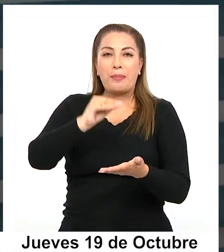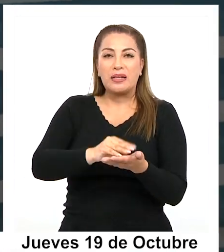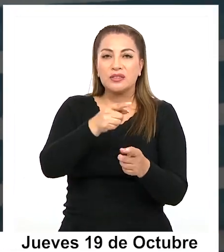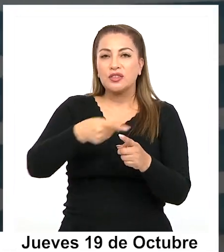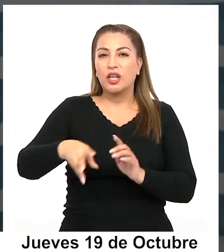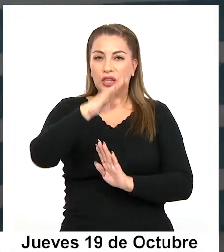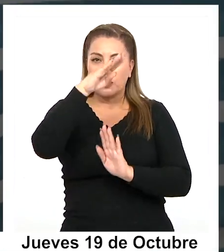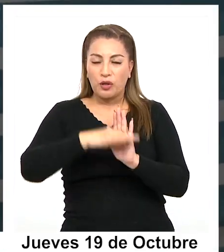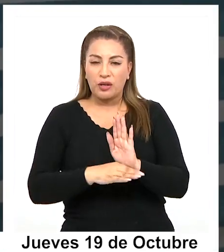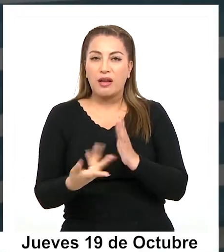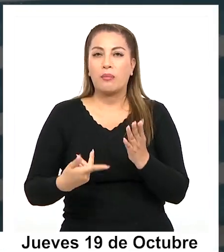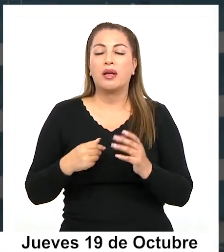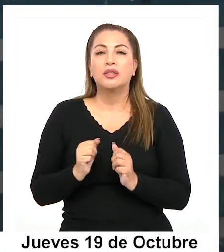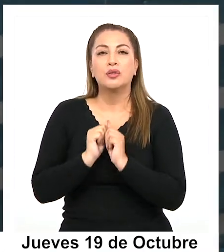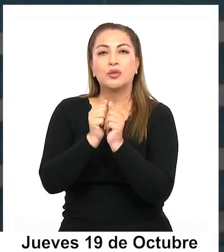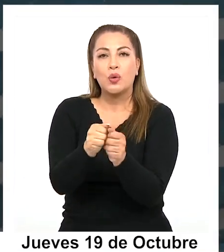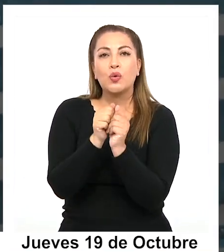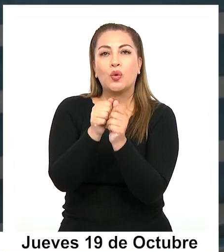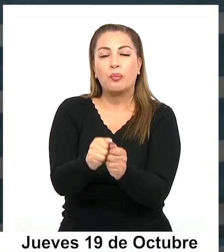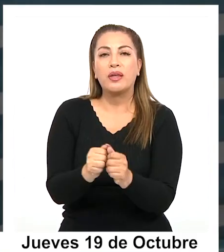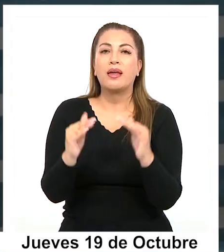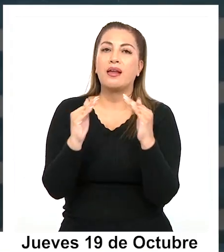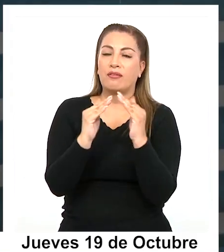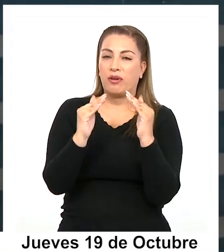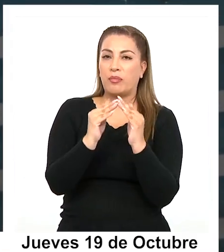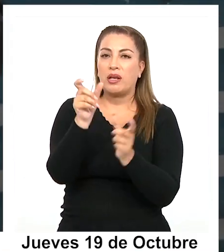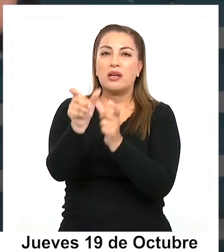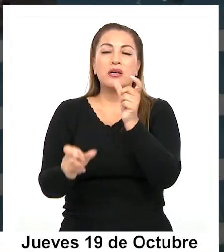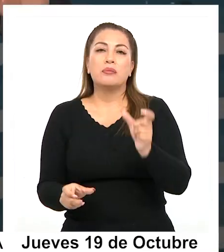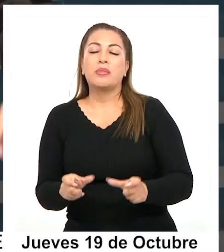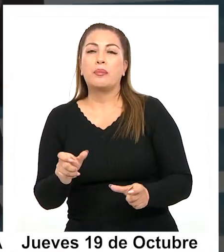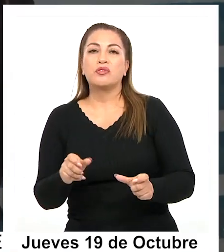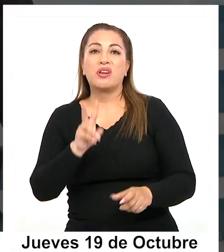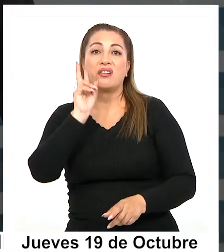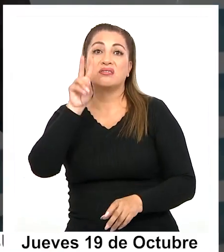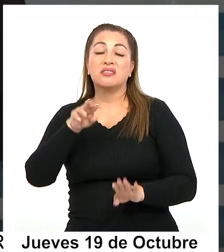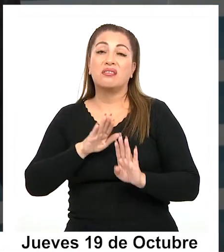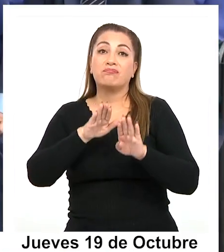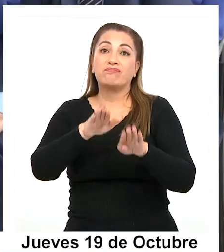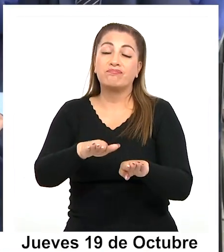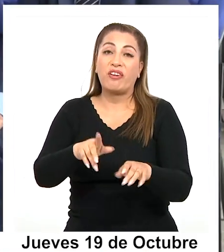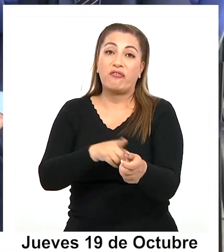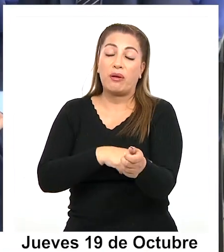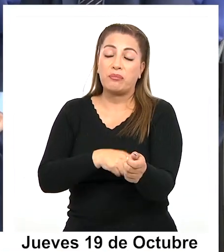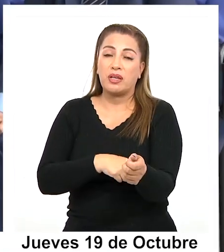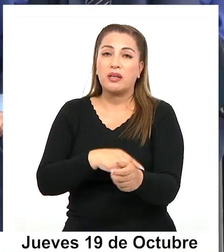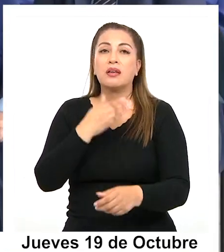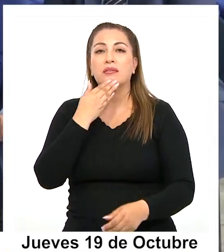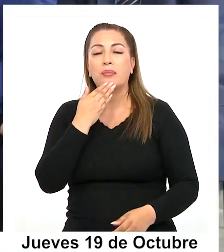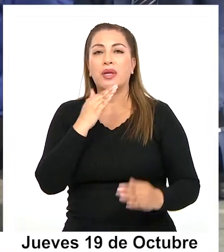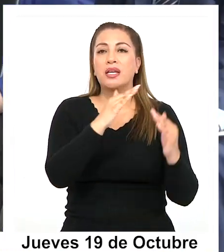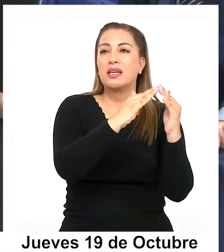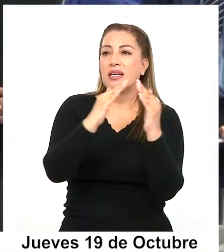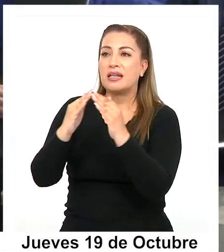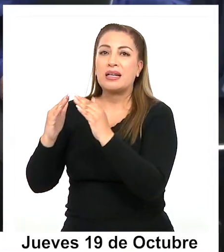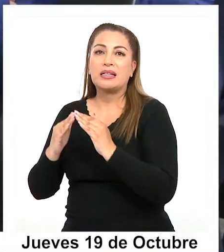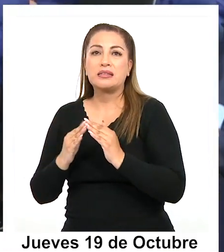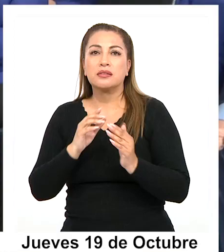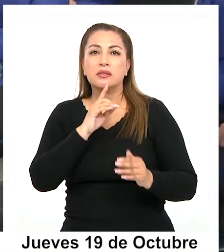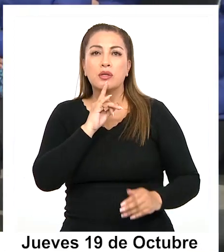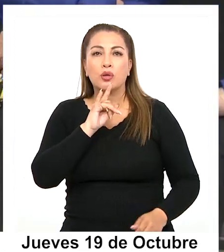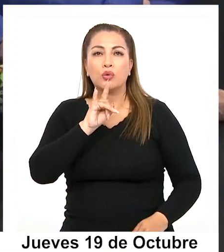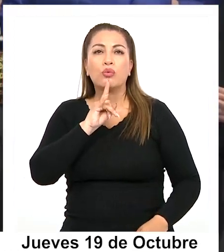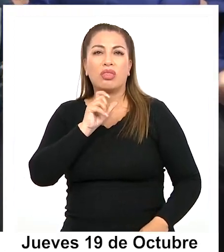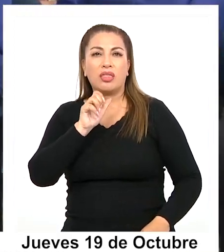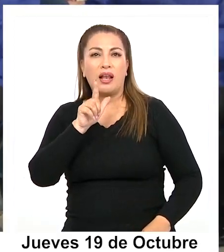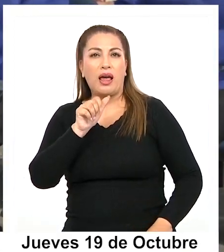programas como de acompañamiento domiciliario para personas sin red de apoyo y el condominio de viviendas tuteladas, entre otras